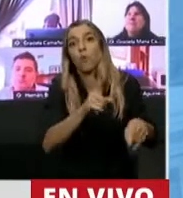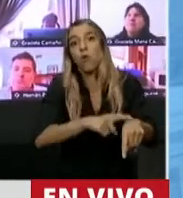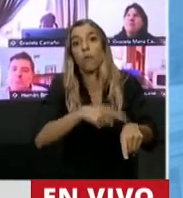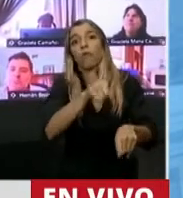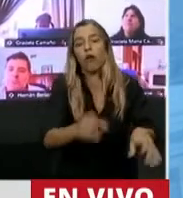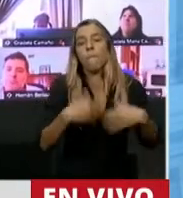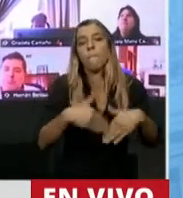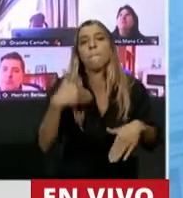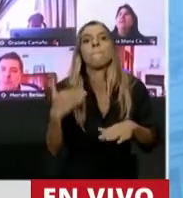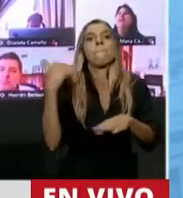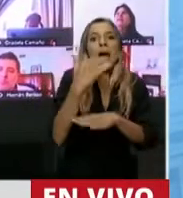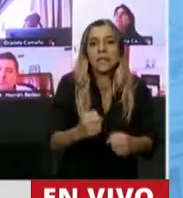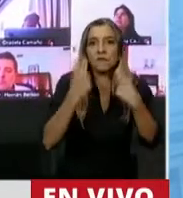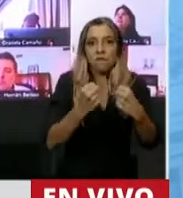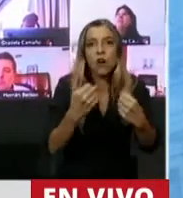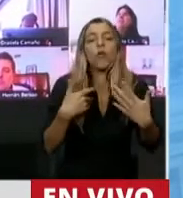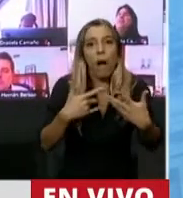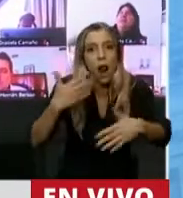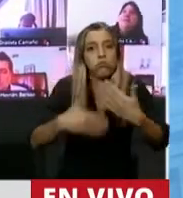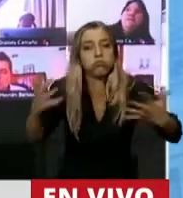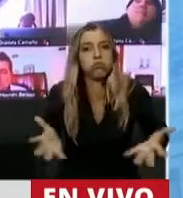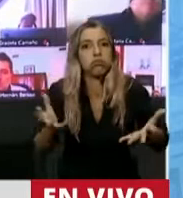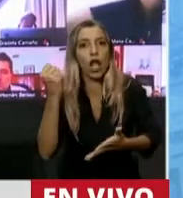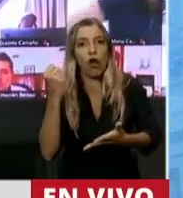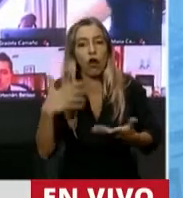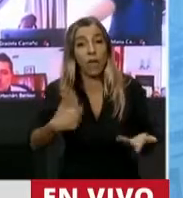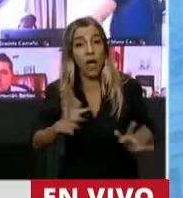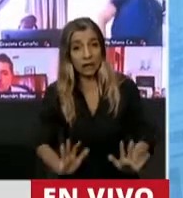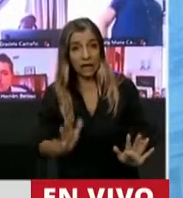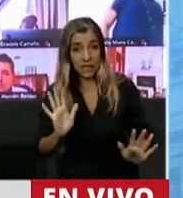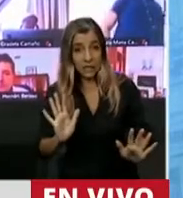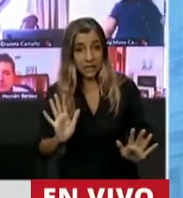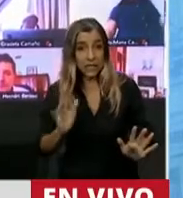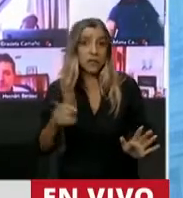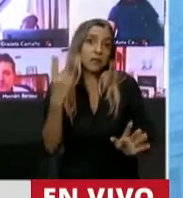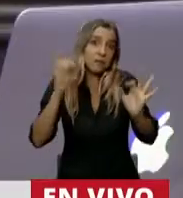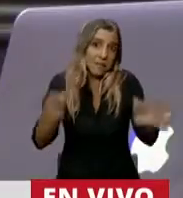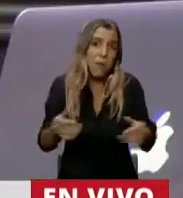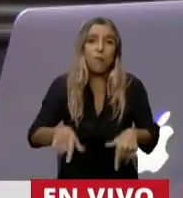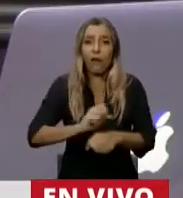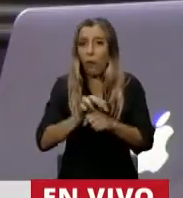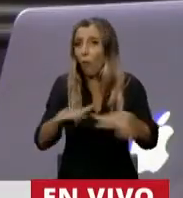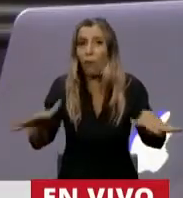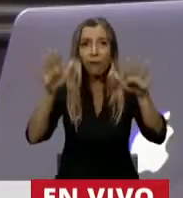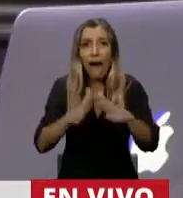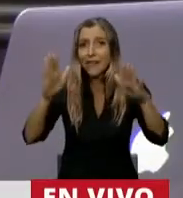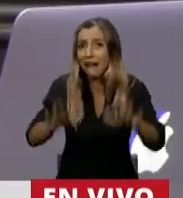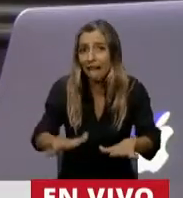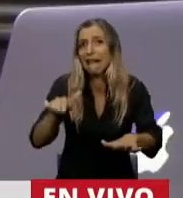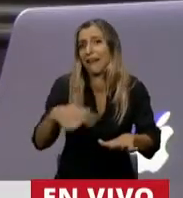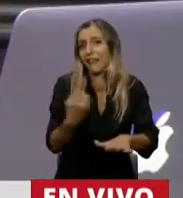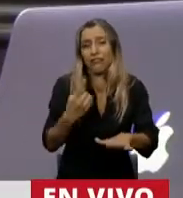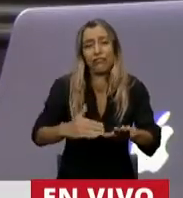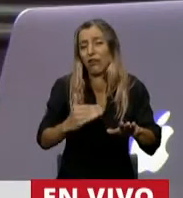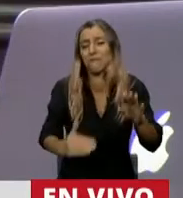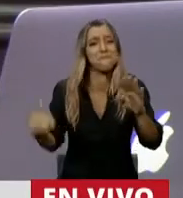recesión que se ha gatillado en la Argentina por la pandemia? Que, digámoslo de paso, ha tenido la cuarentena más dura del planeta y, por tanto, tiene una de las caídas del nivel de actividad